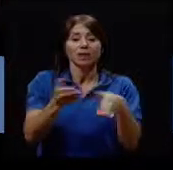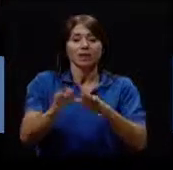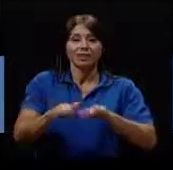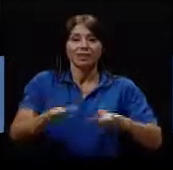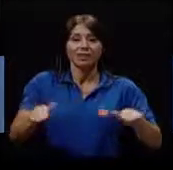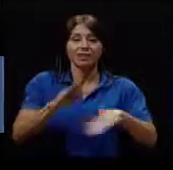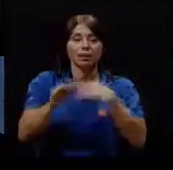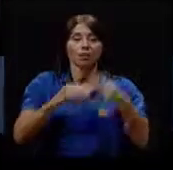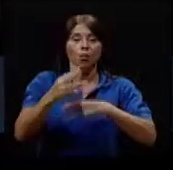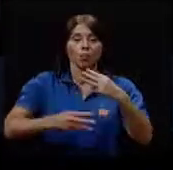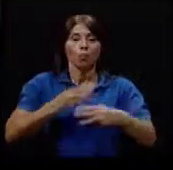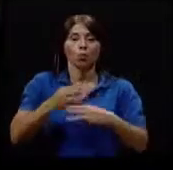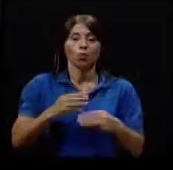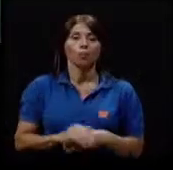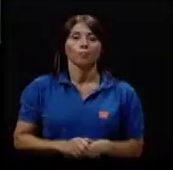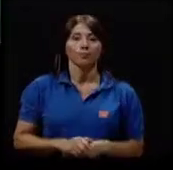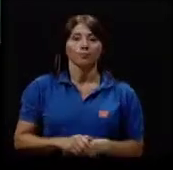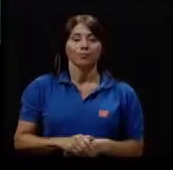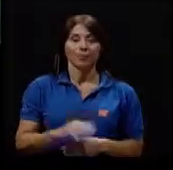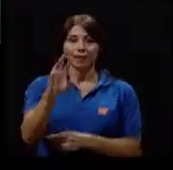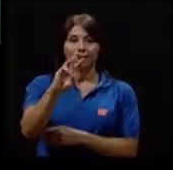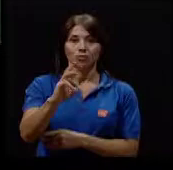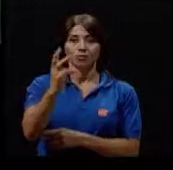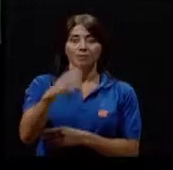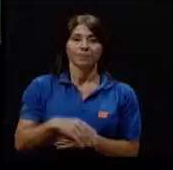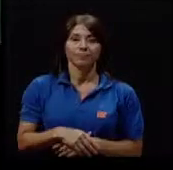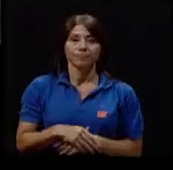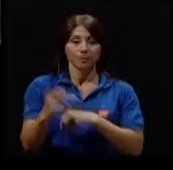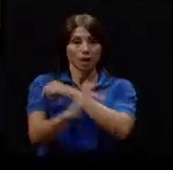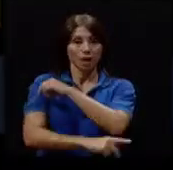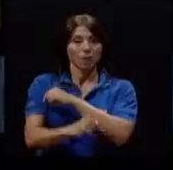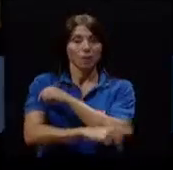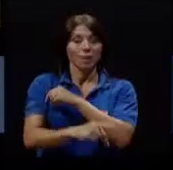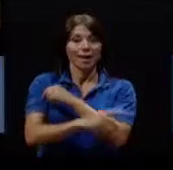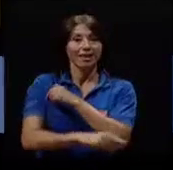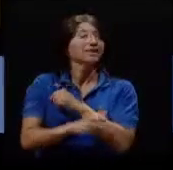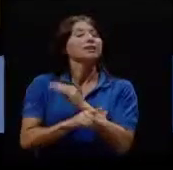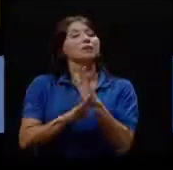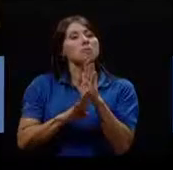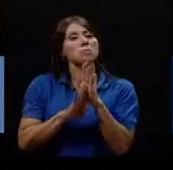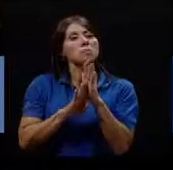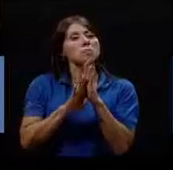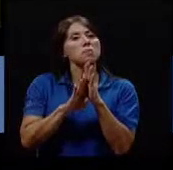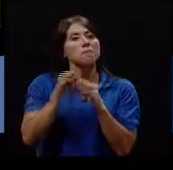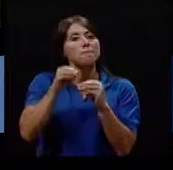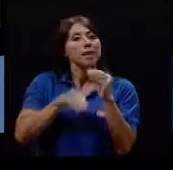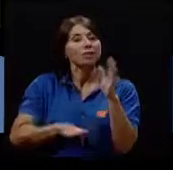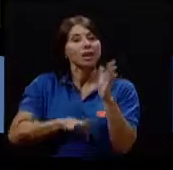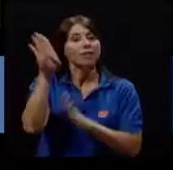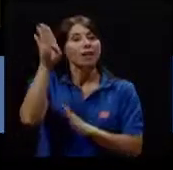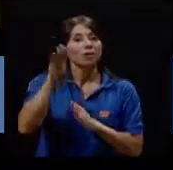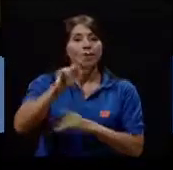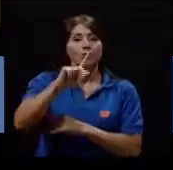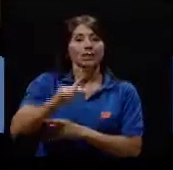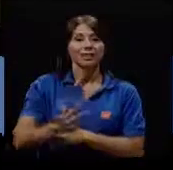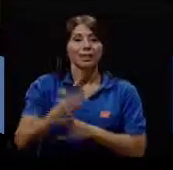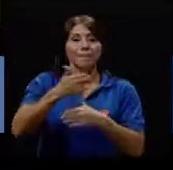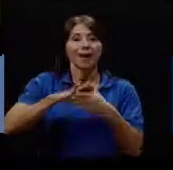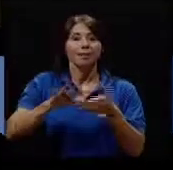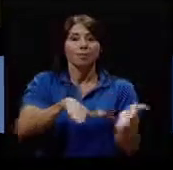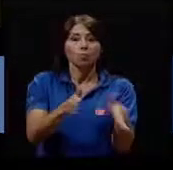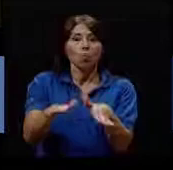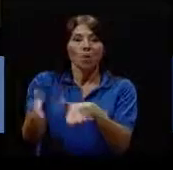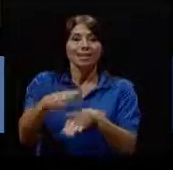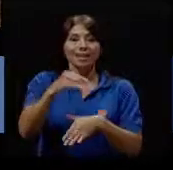niñez en todo el mundo dato 6 en los países menos adelantados un tercio de las muertes y de las enfermedades